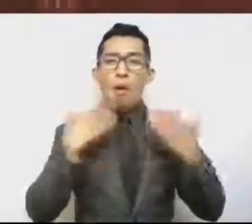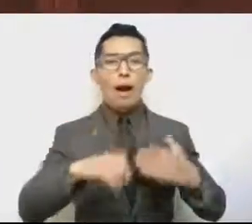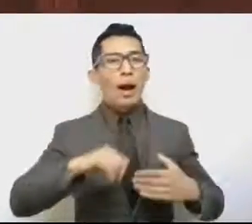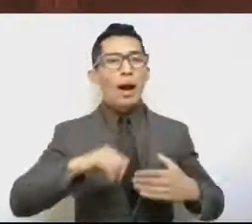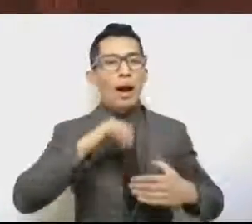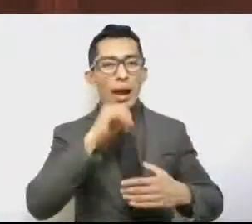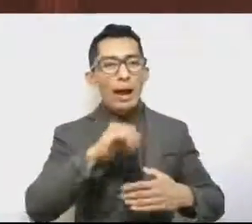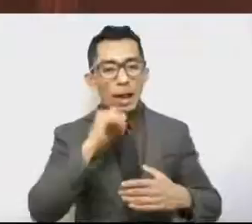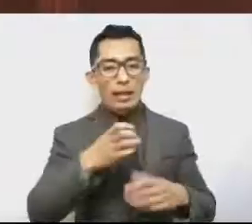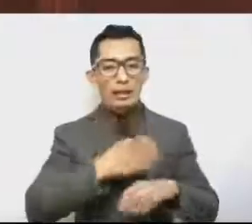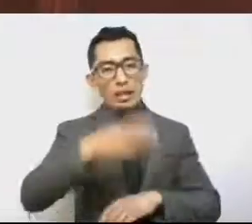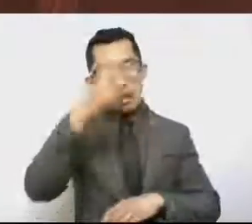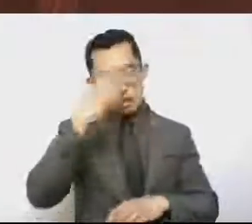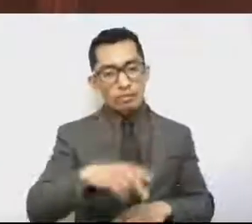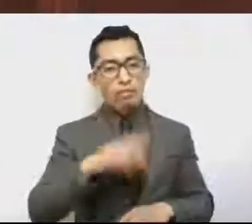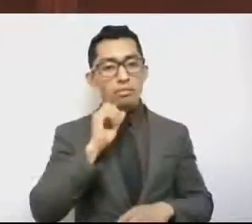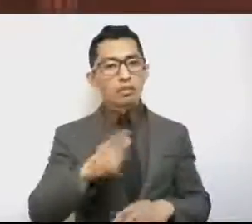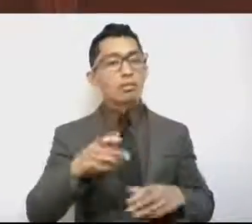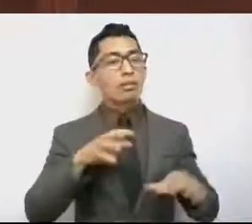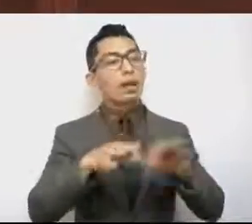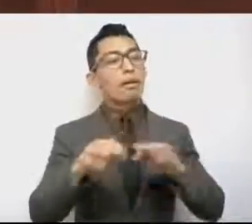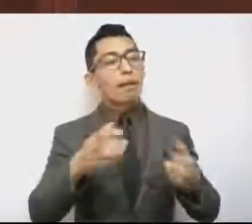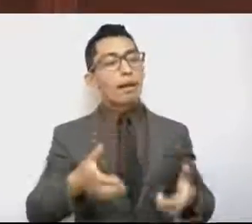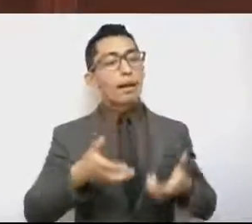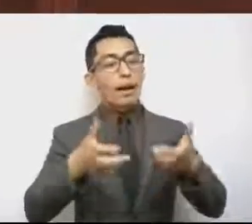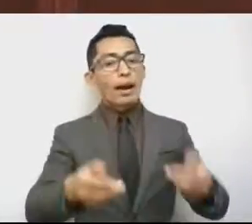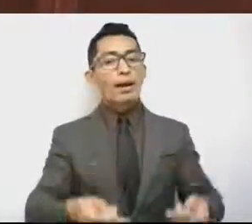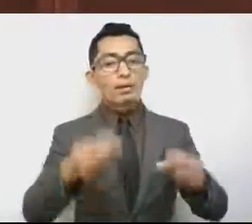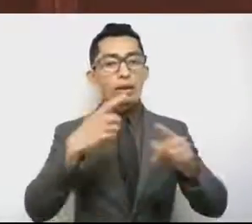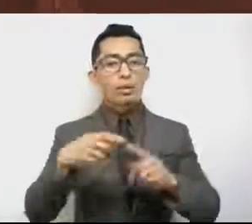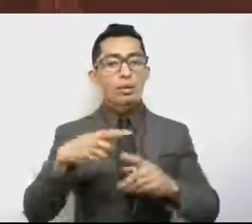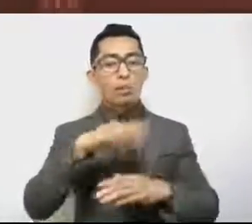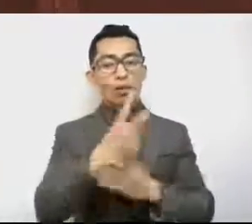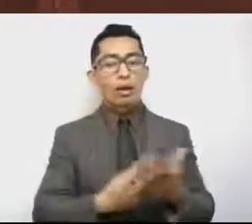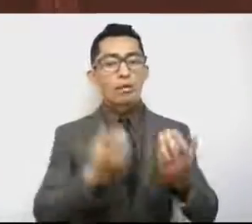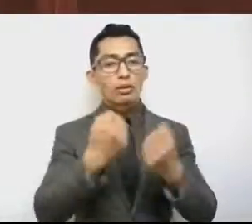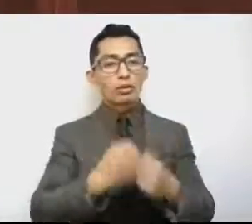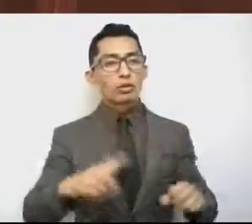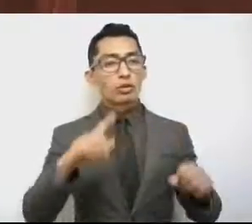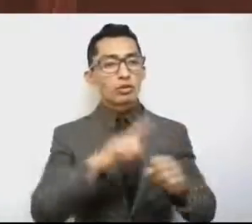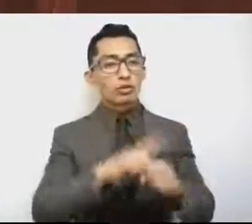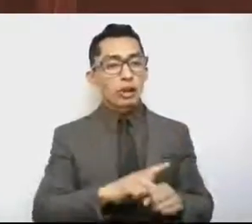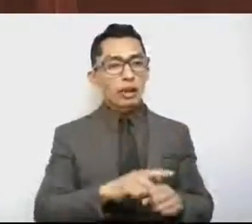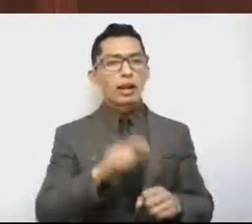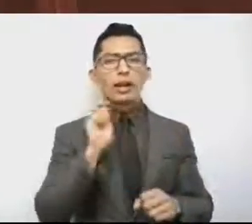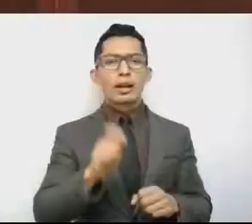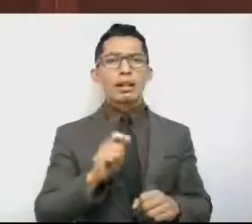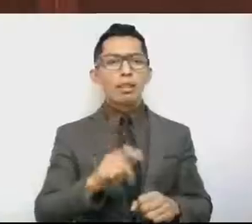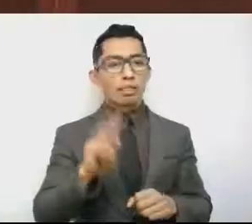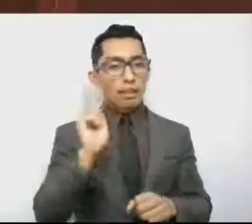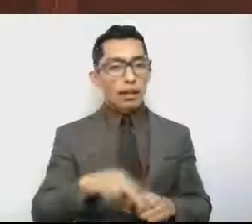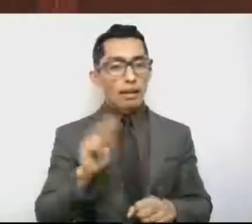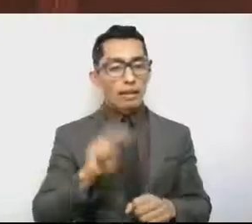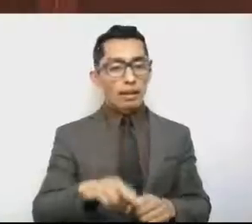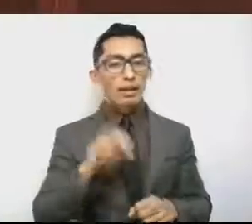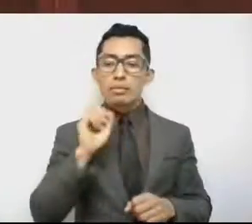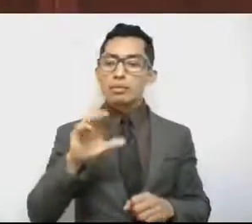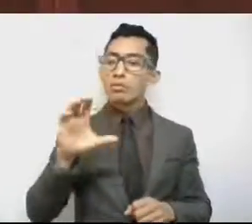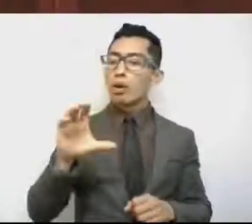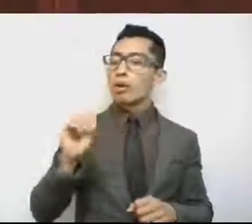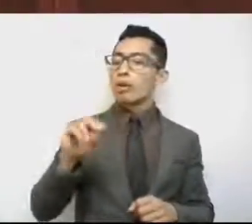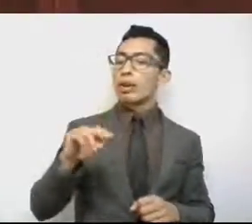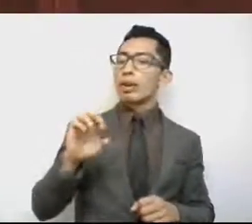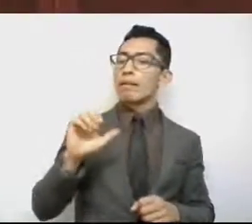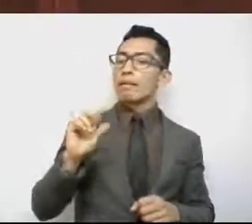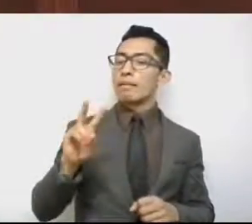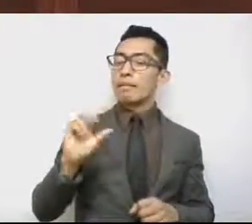desempleo informal. Y los programas sociales no han significado, y así lo ha dicho el Coneval, no han